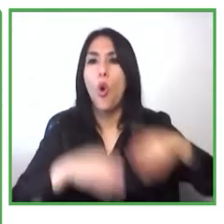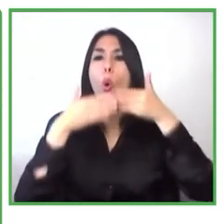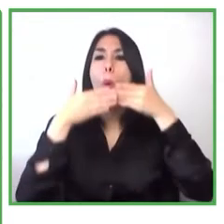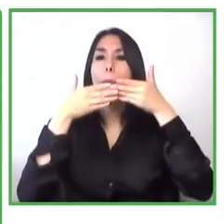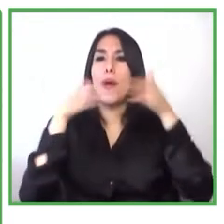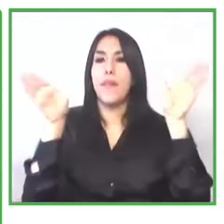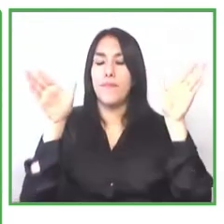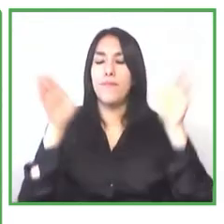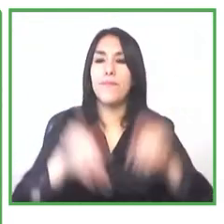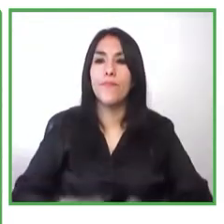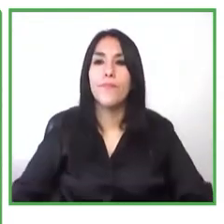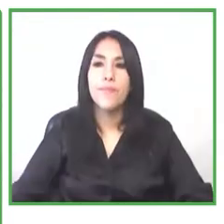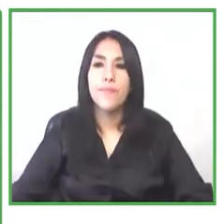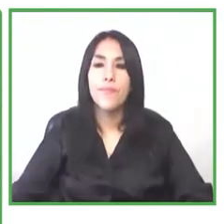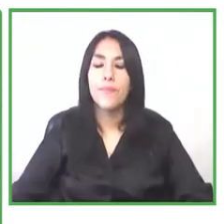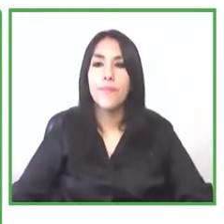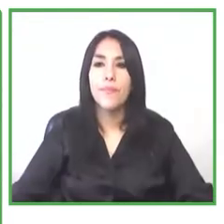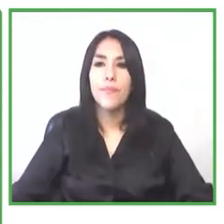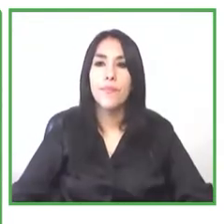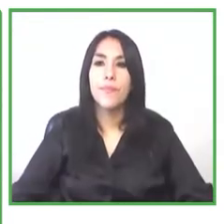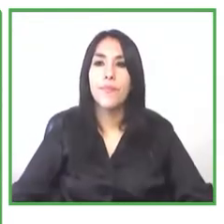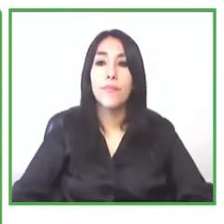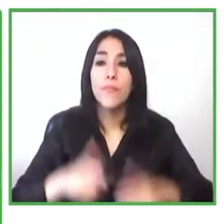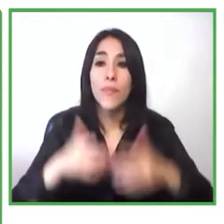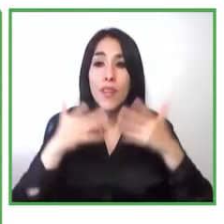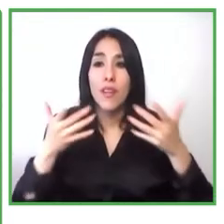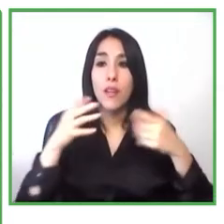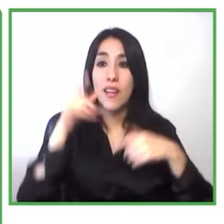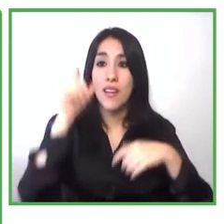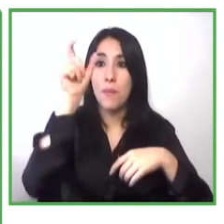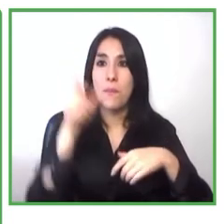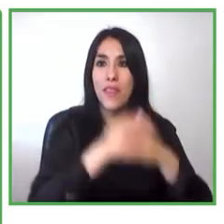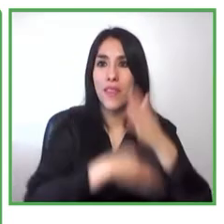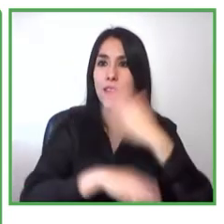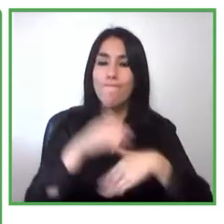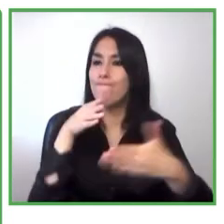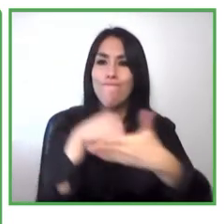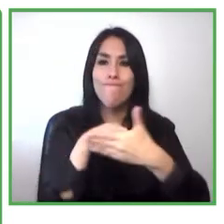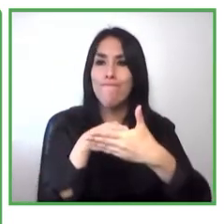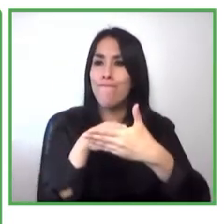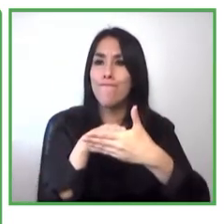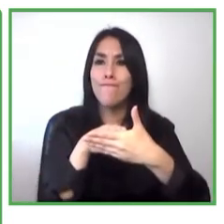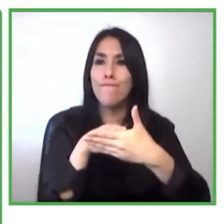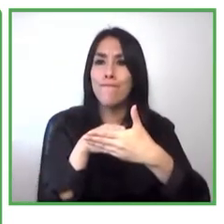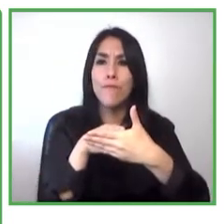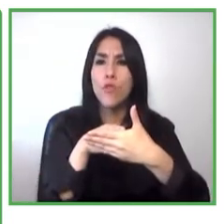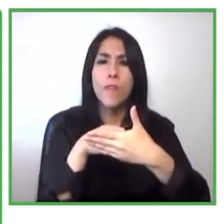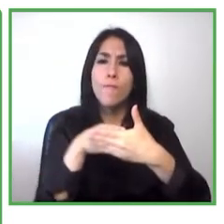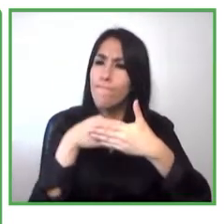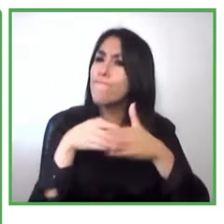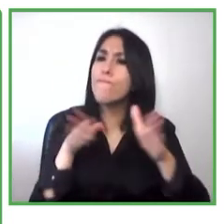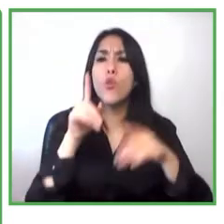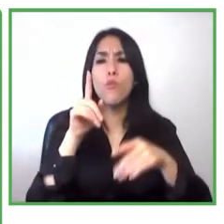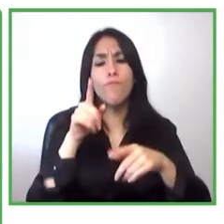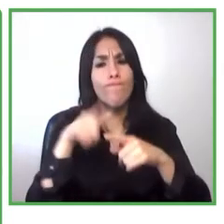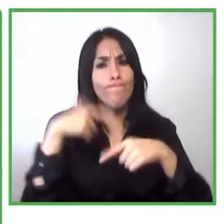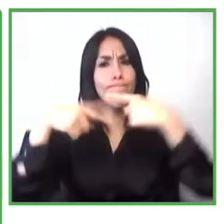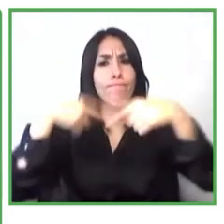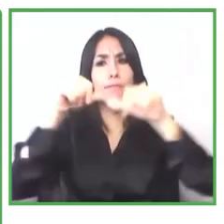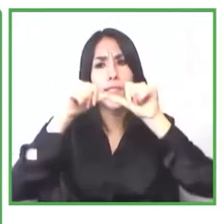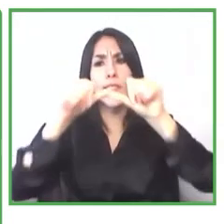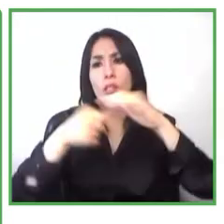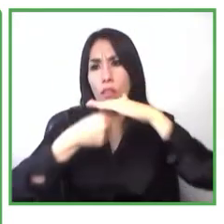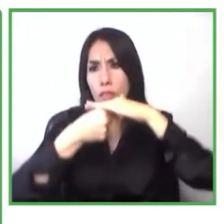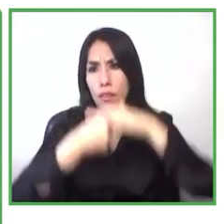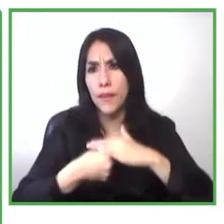una barrera o que siga discriminando a las personas con discapacidad cada vez esto